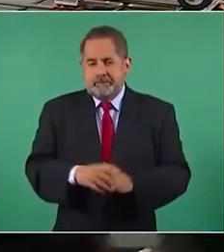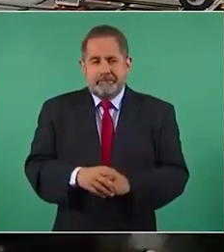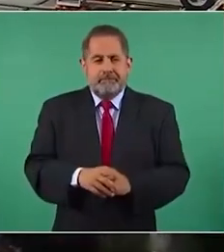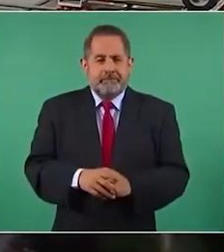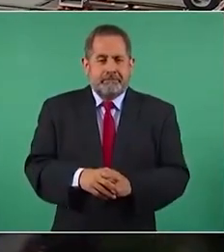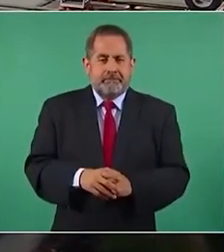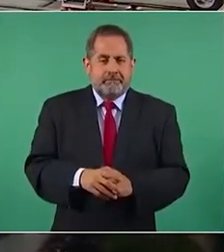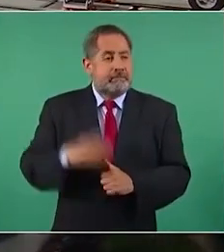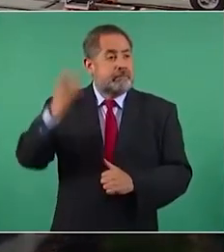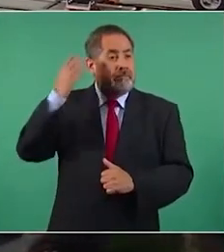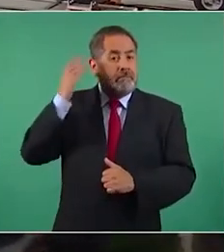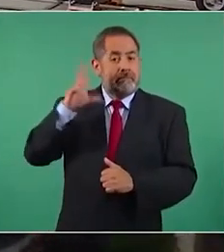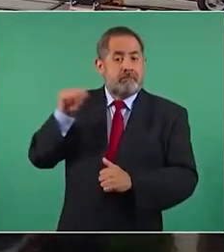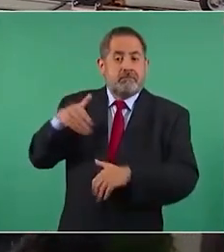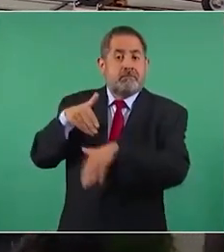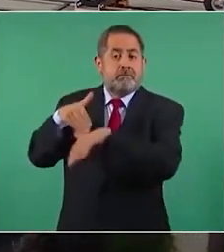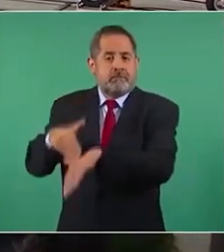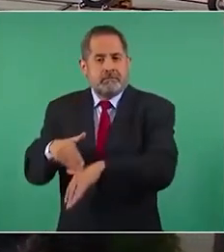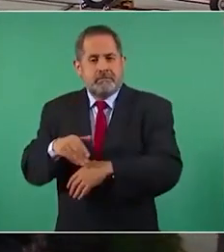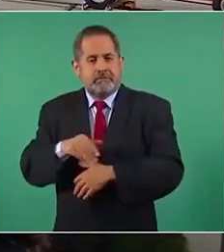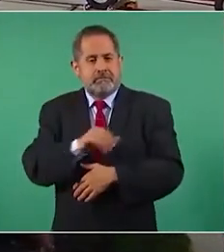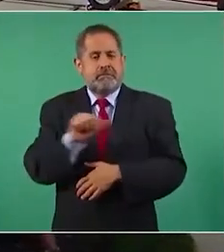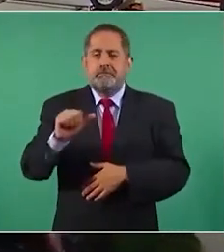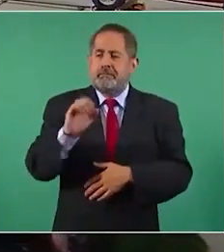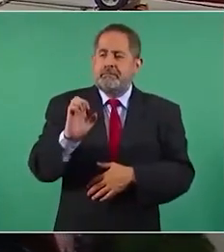¿no obedecían al presidente Peña?